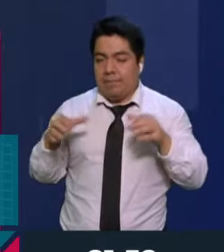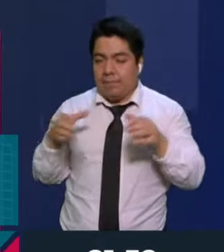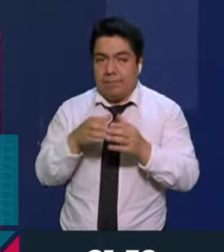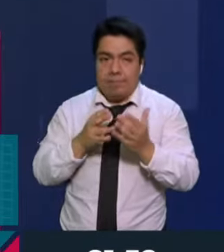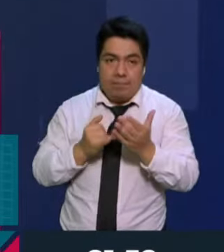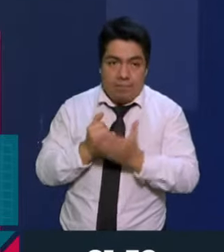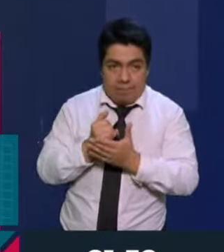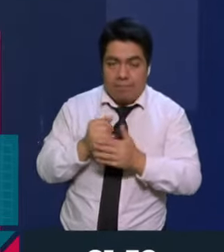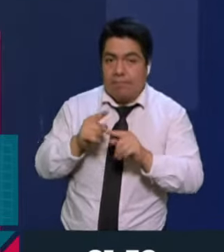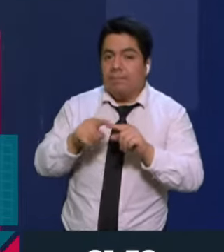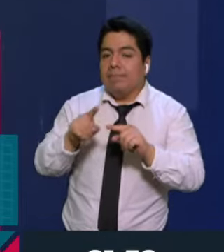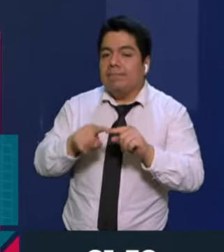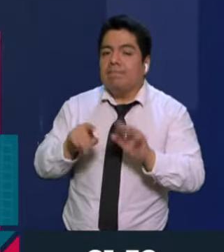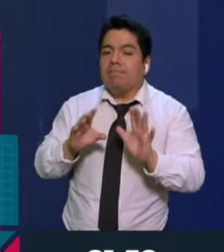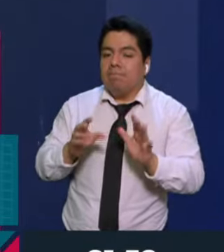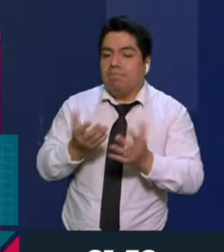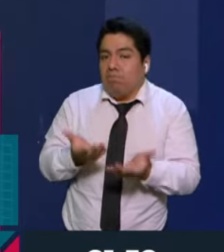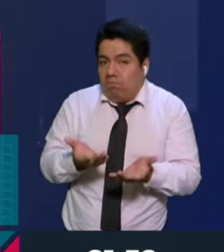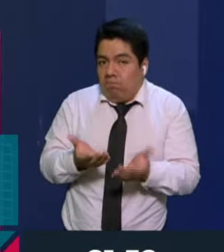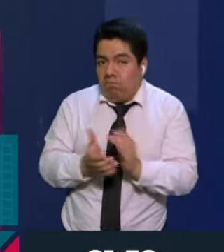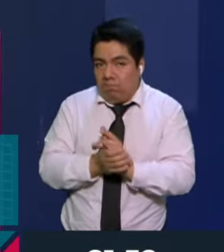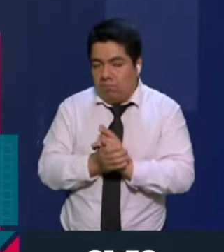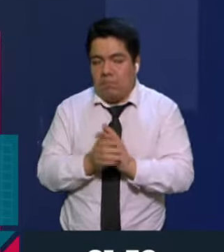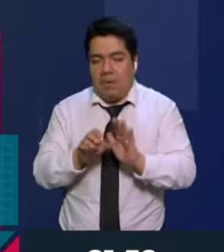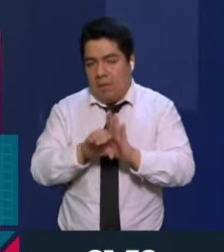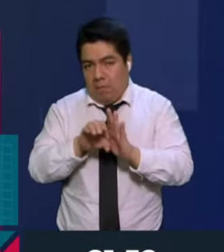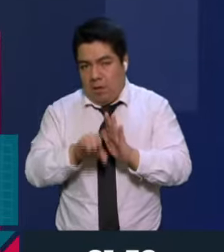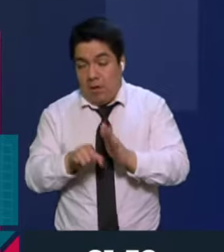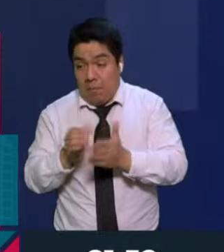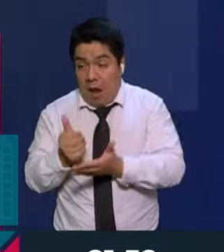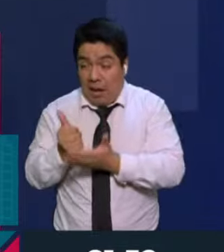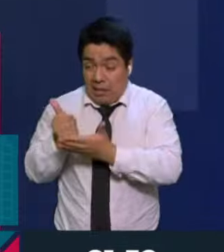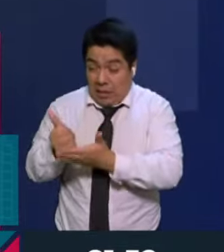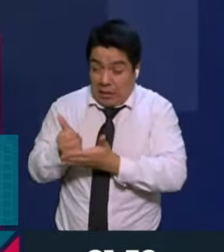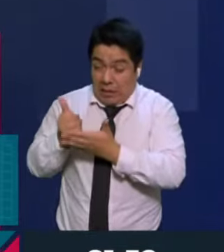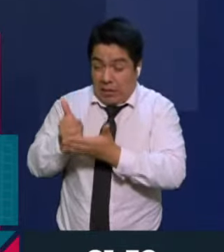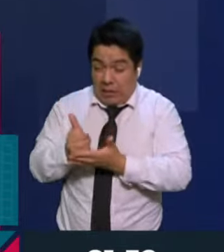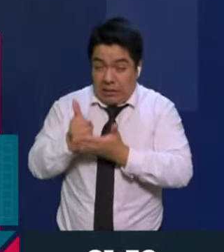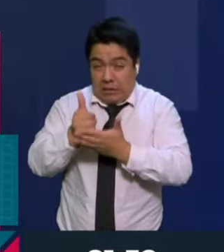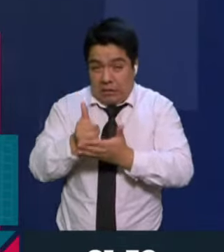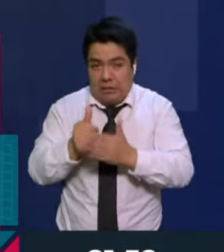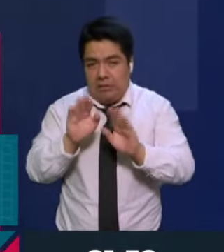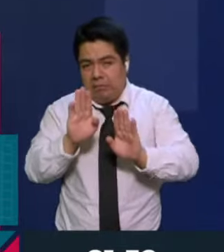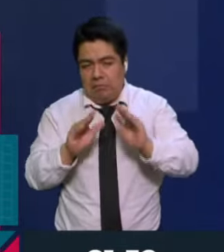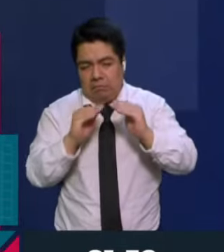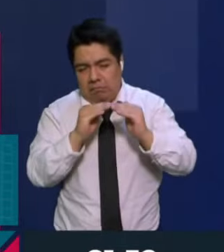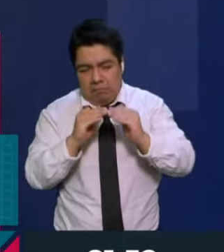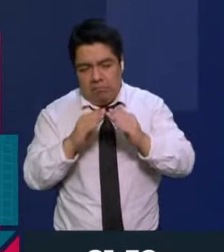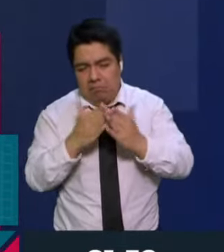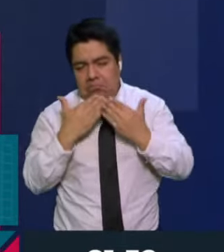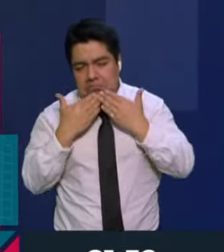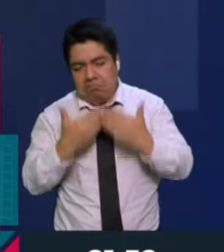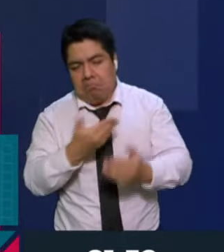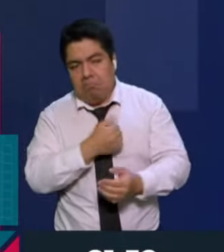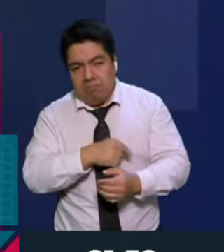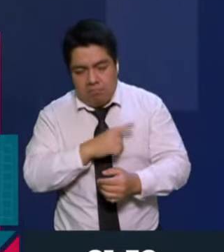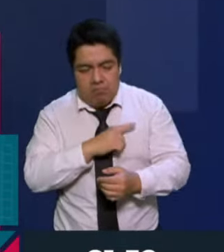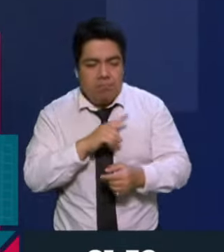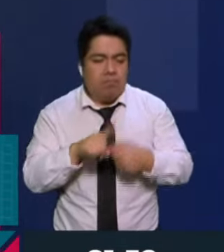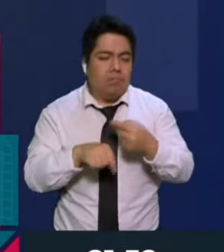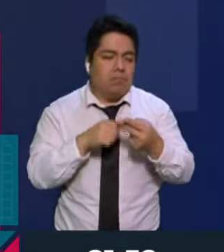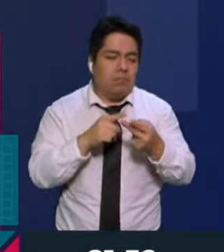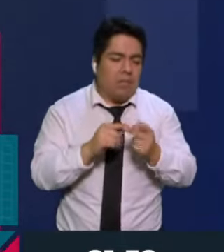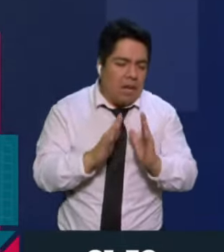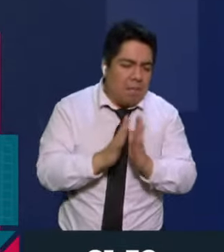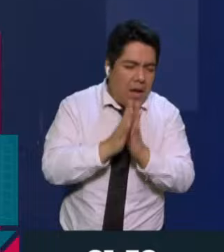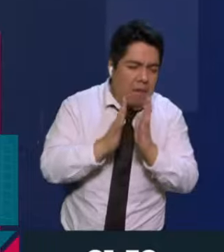parlamento y entonces eso, en lugar de ayudarnos a que haya una democracia más sana, más participativa,